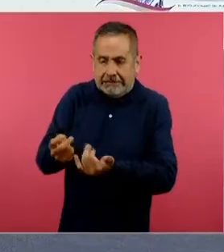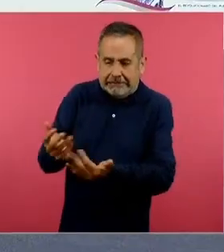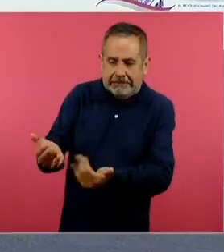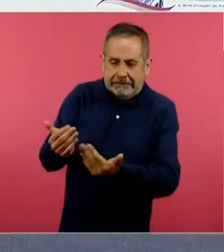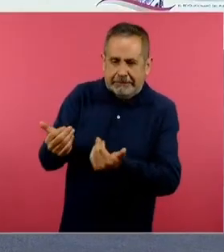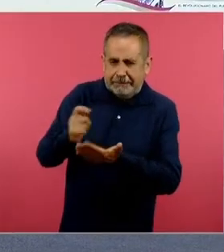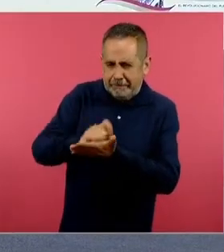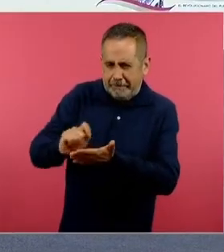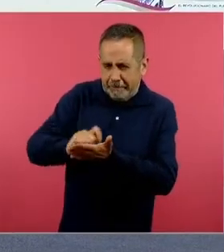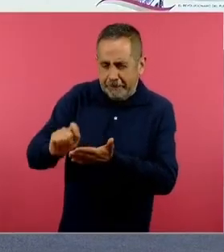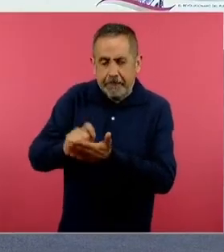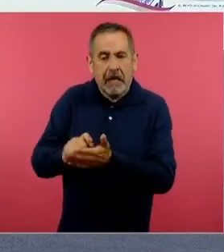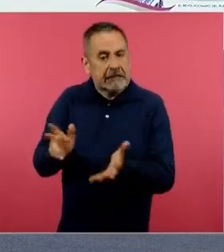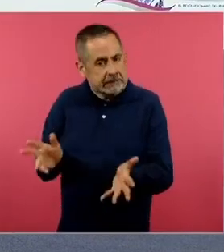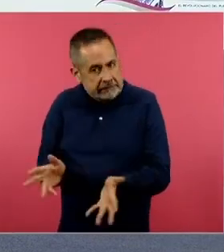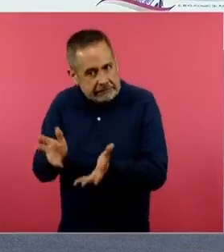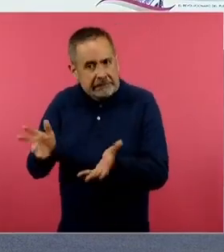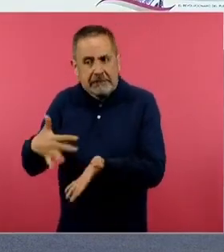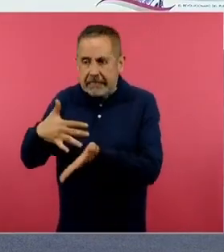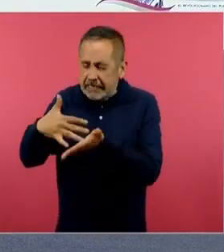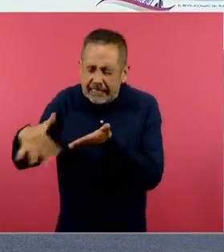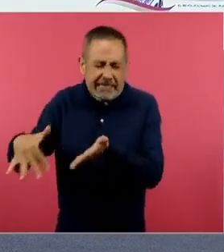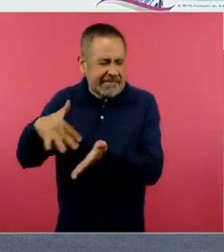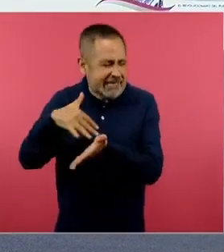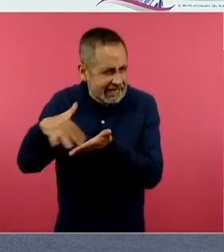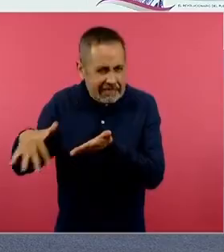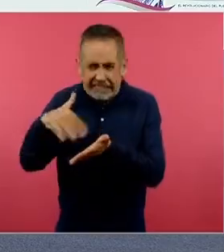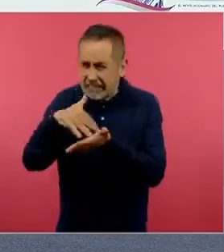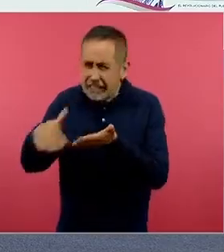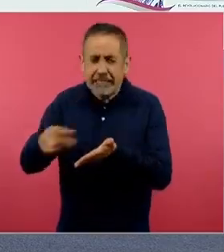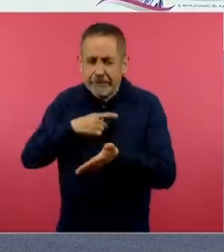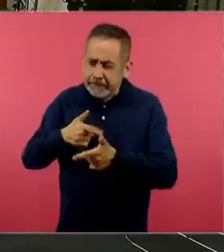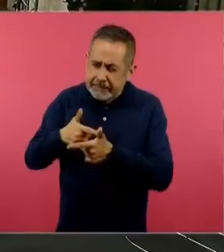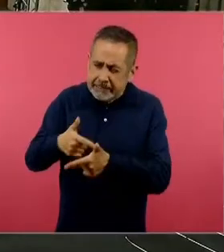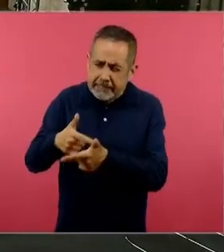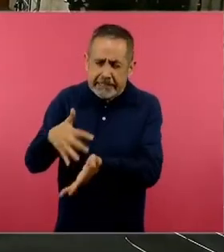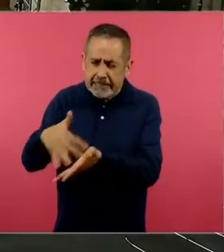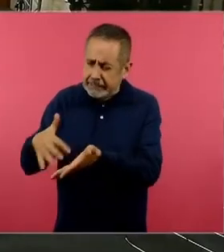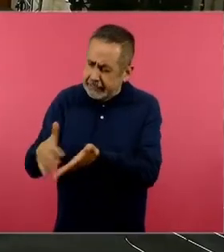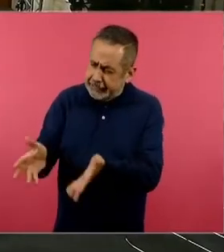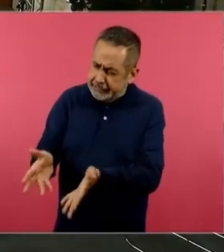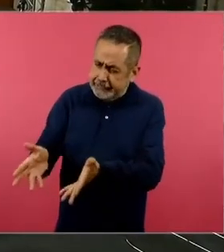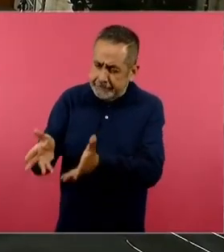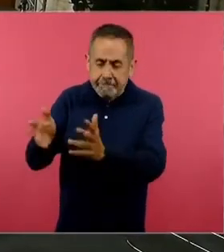y el fomento de la lectura, que tiene que ser constante y permanente. Siguiente, por favor.